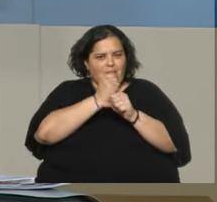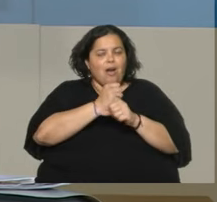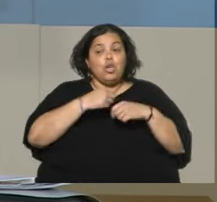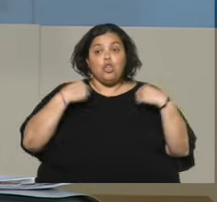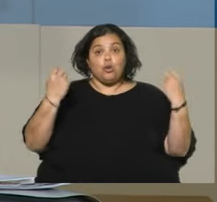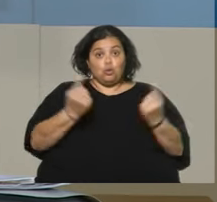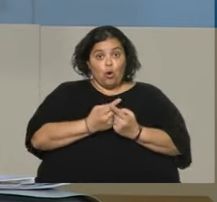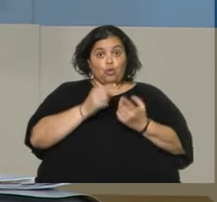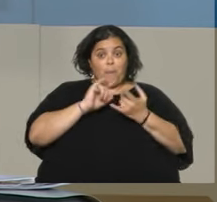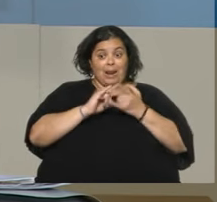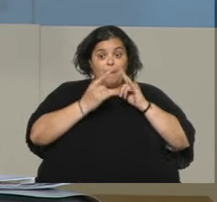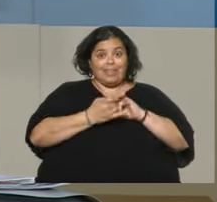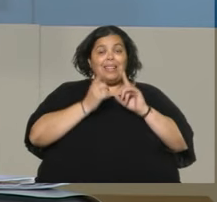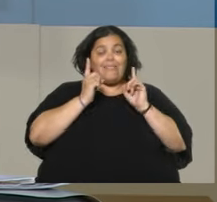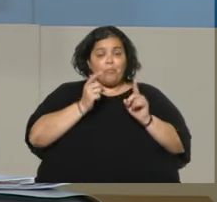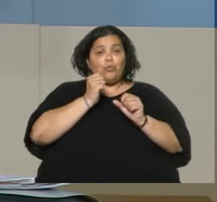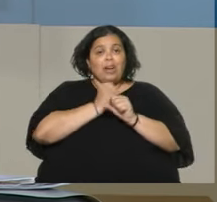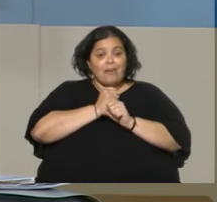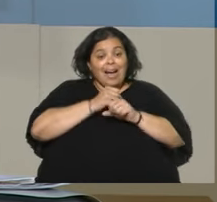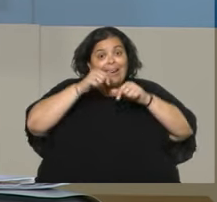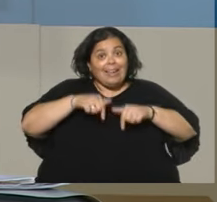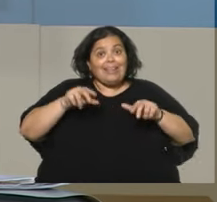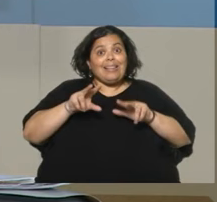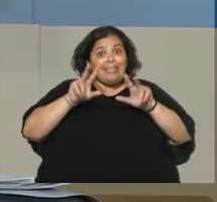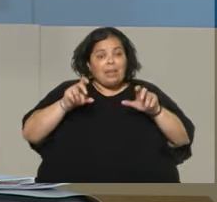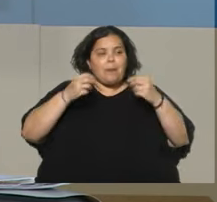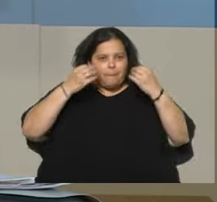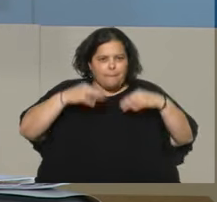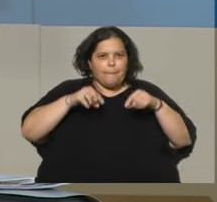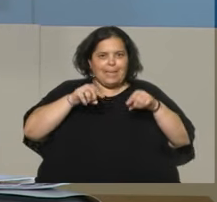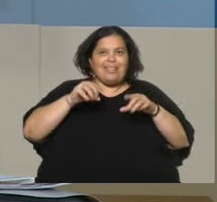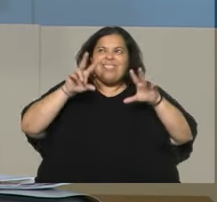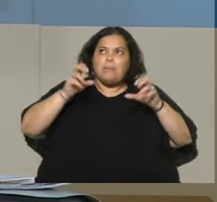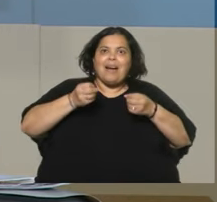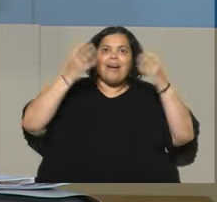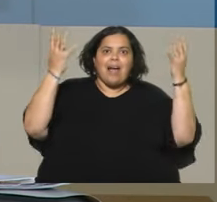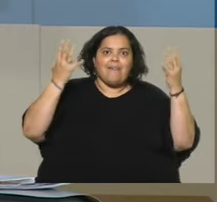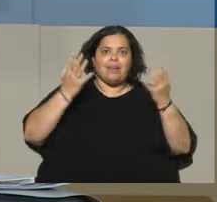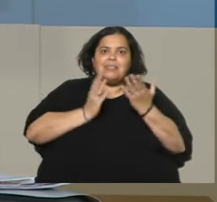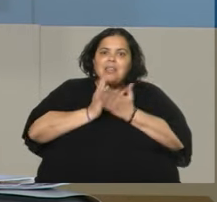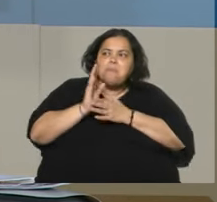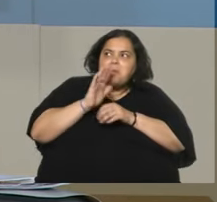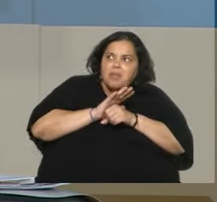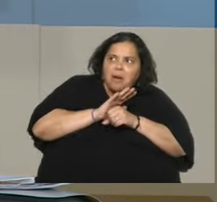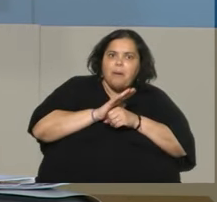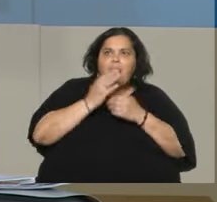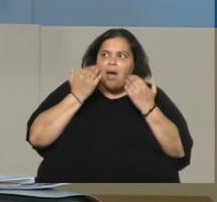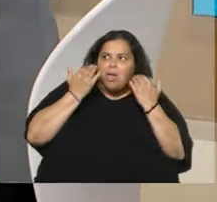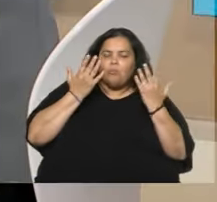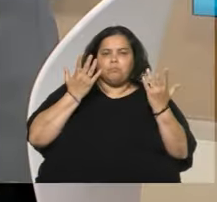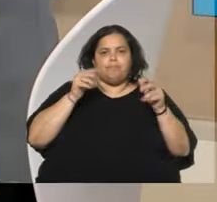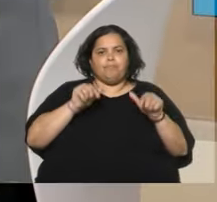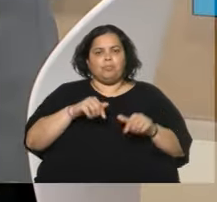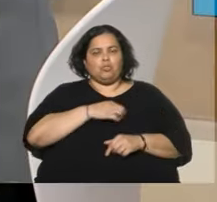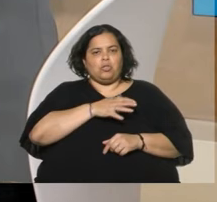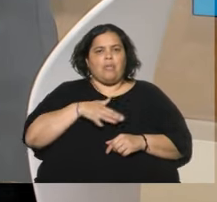dimensionando este tema gravísimo que está oculto en nuestra sociedad. Ahora,